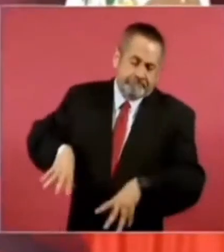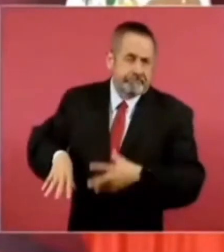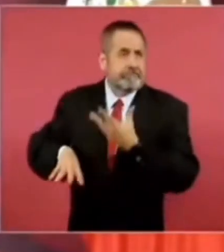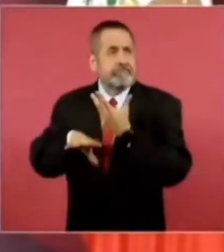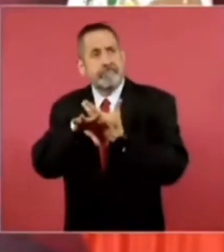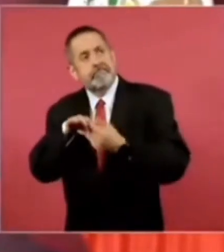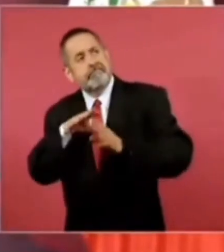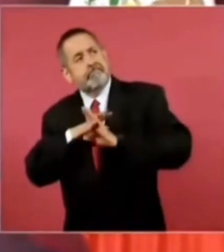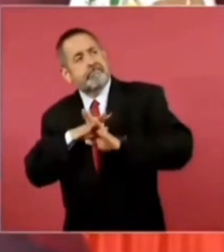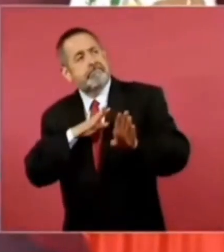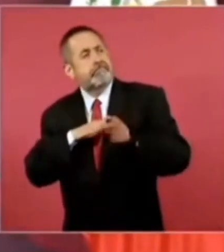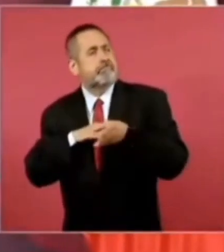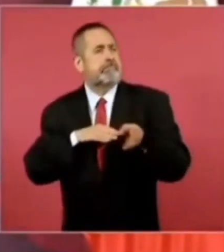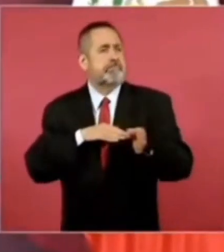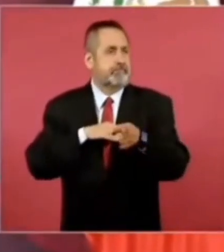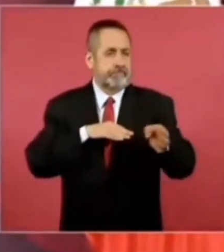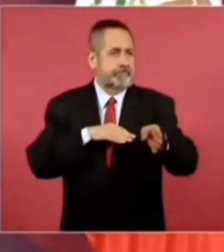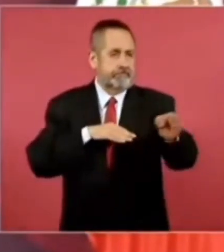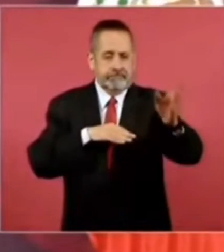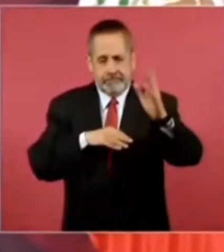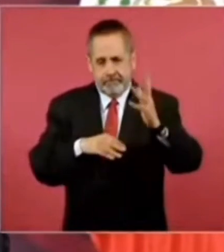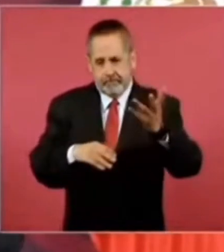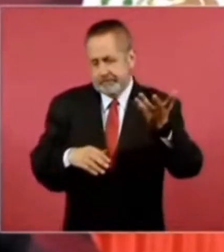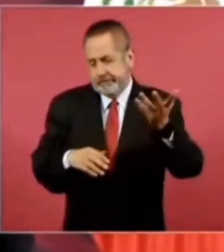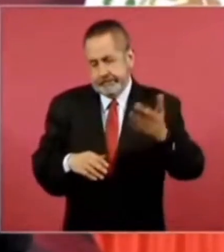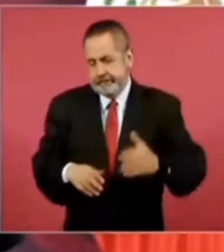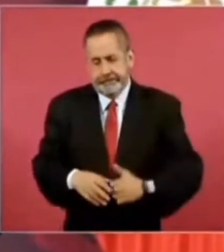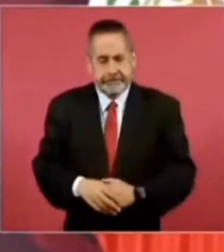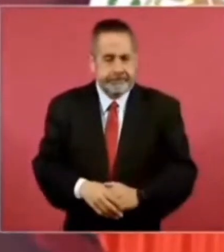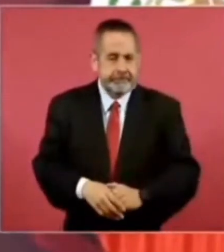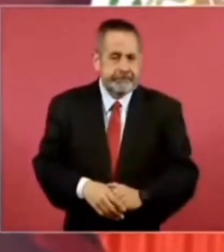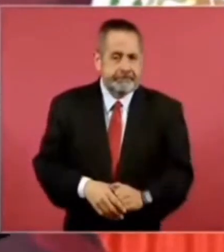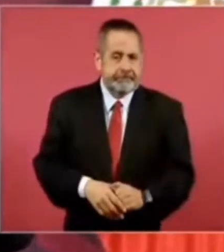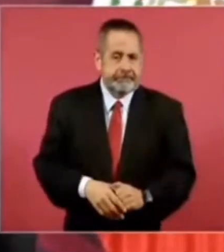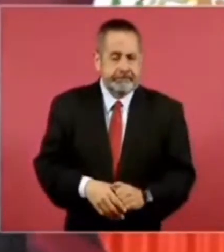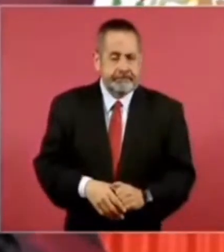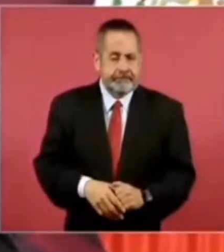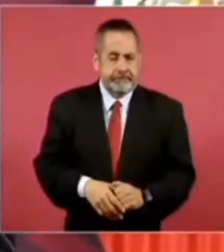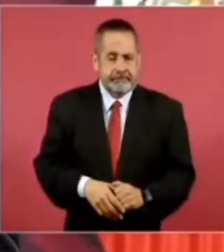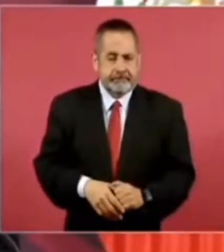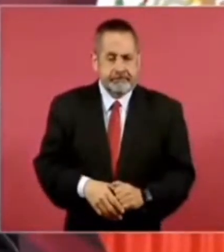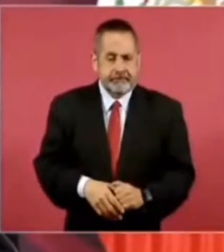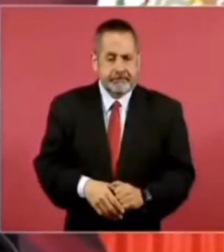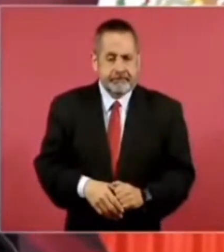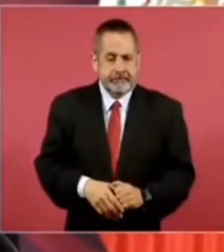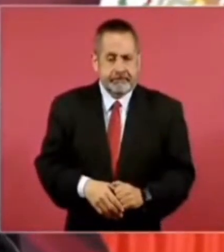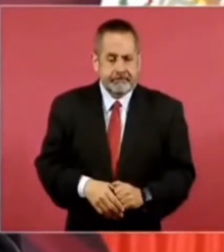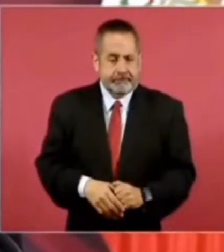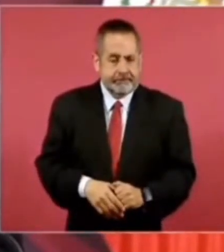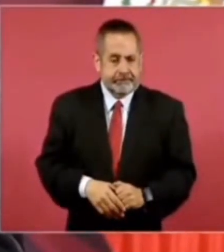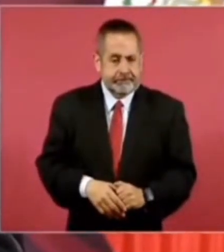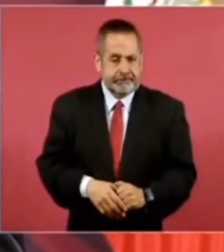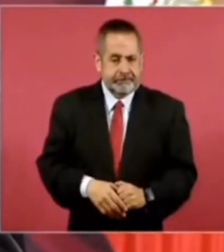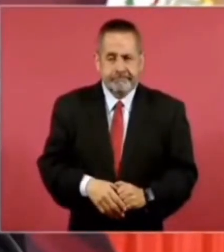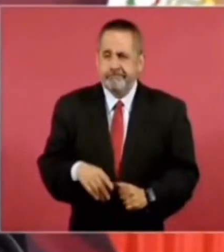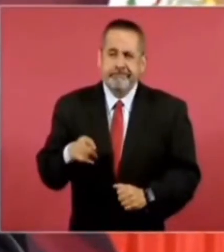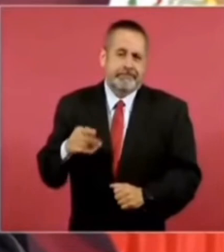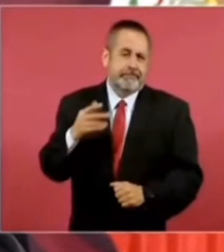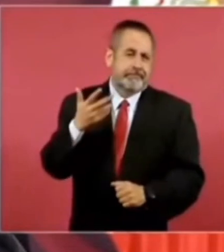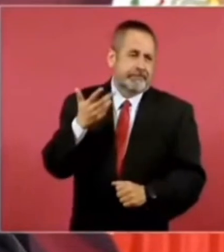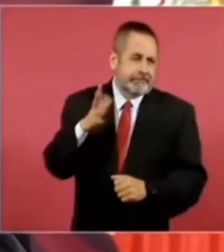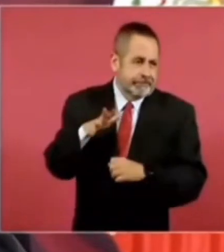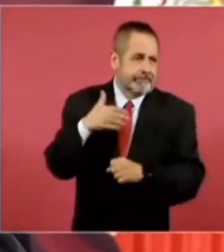ya llevamos décadas